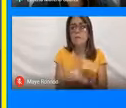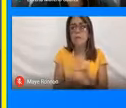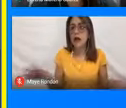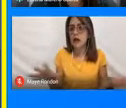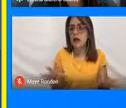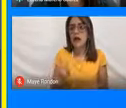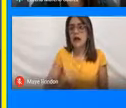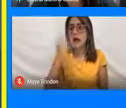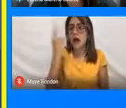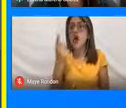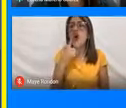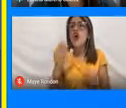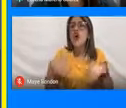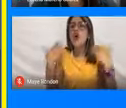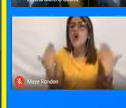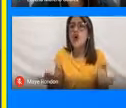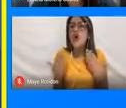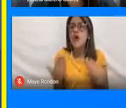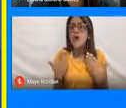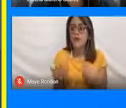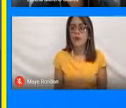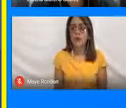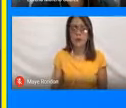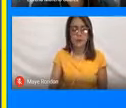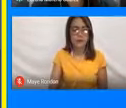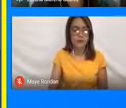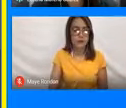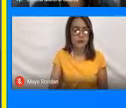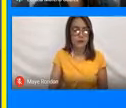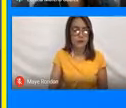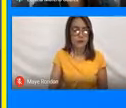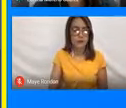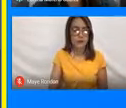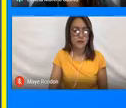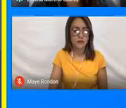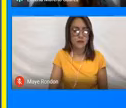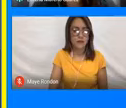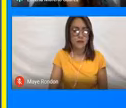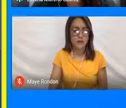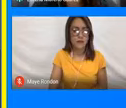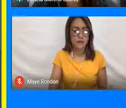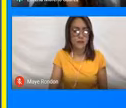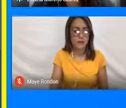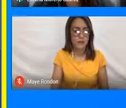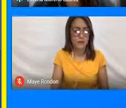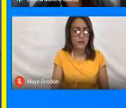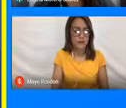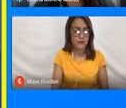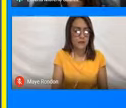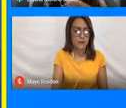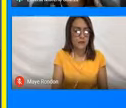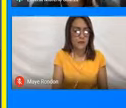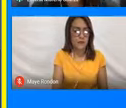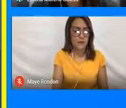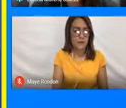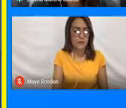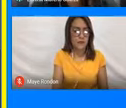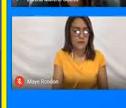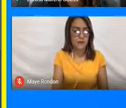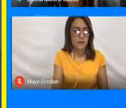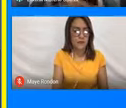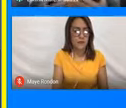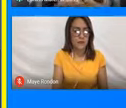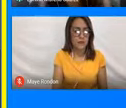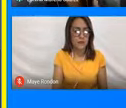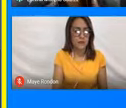¿cierto? De cómo a veces cuando nos sentimos inseguros tenemos ese sentimiento